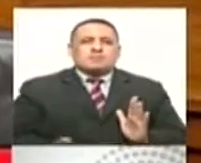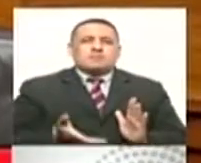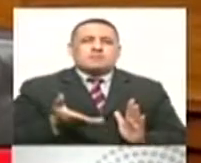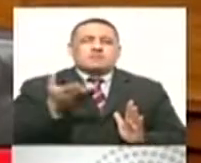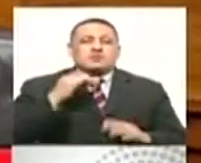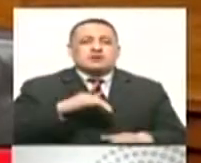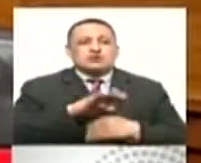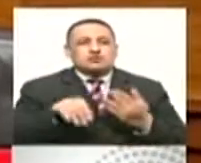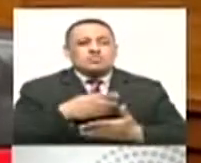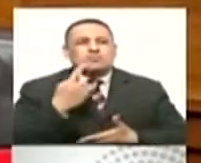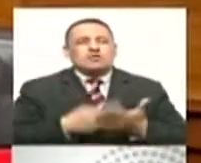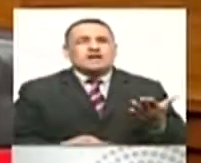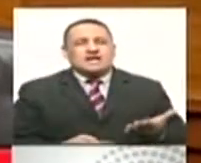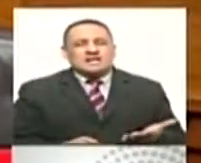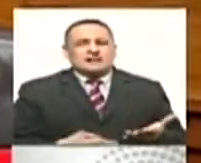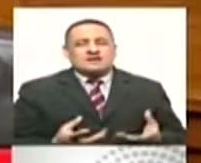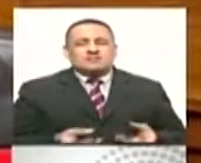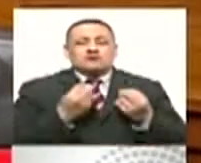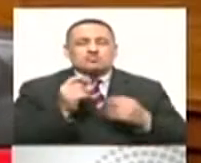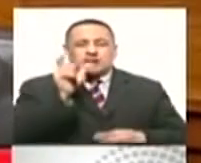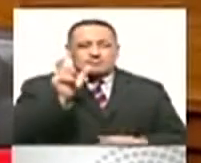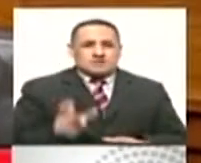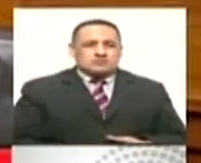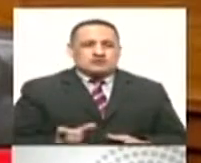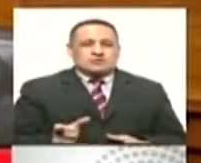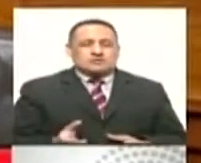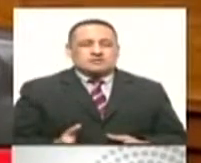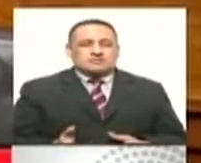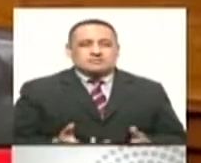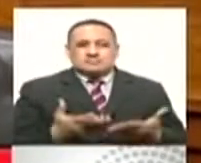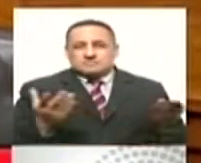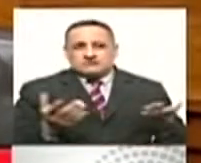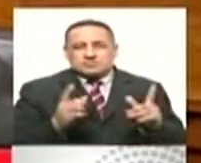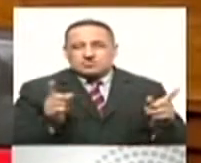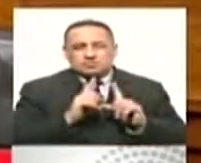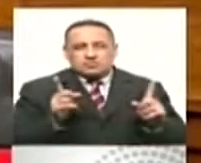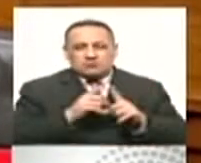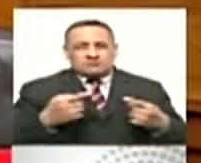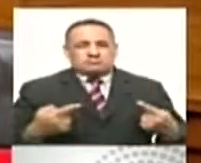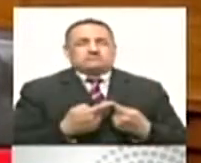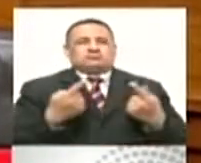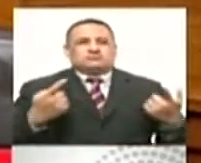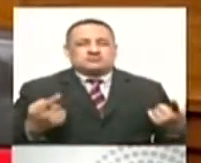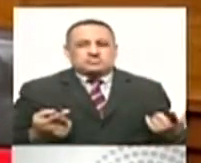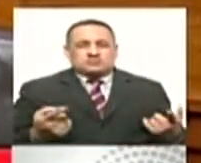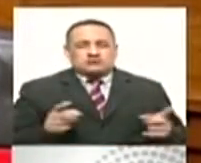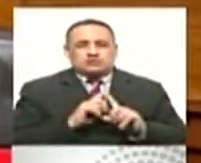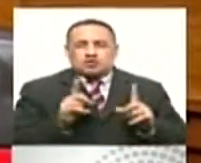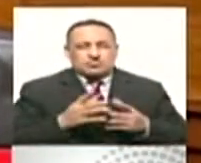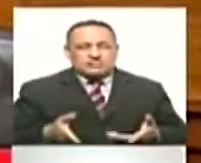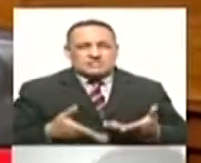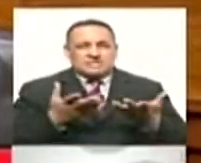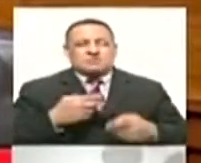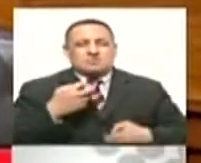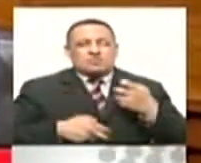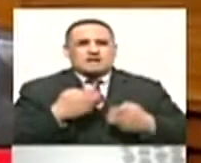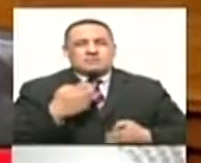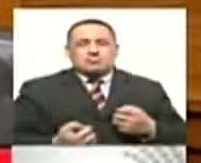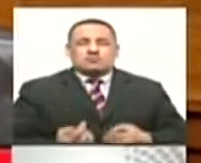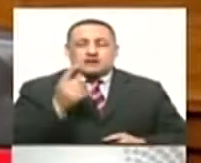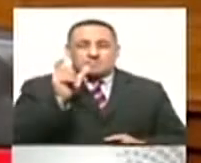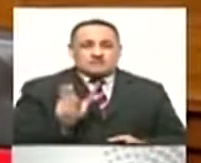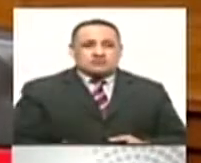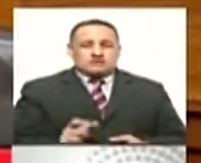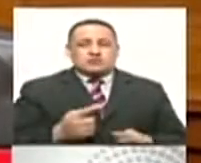que es lo contrario. No se está escamoteando cuando se limita a elogiar la eficacia de los gobiernos regionales y la buena